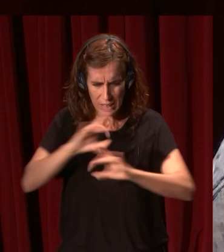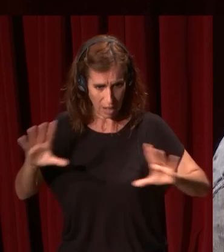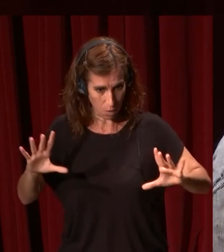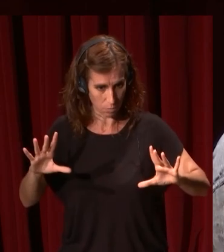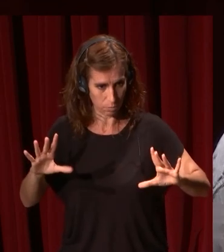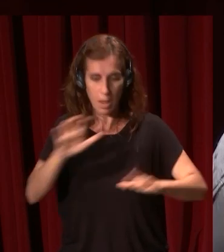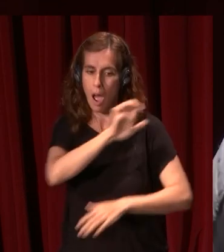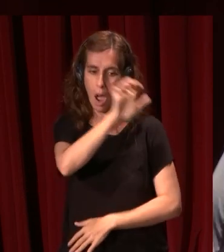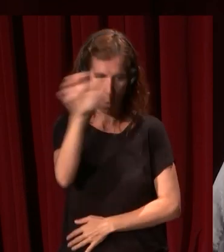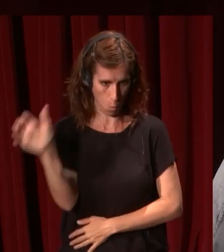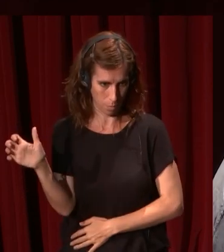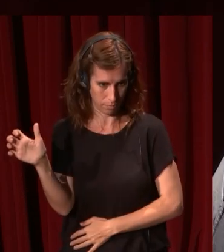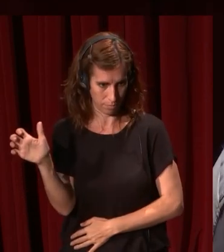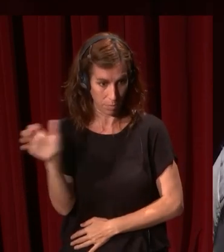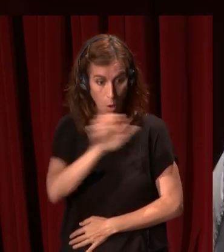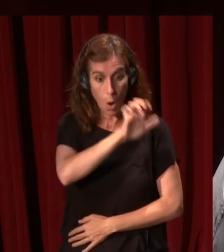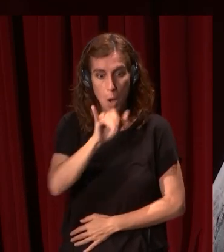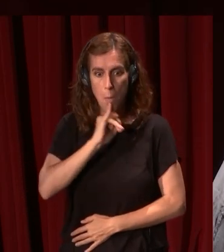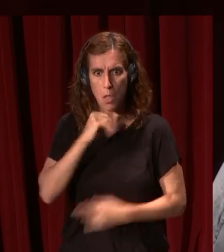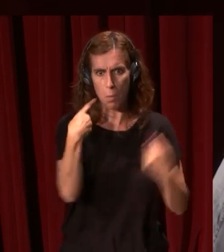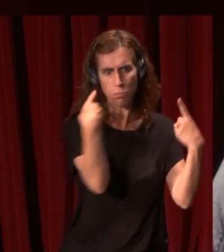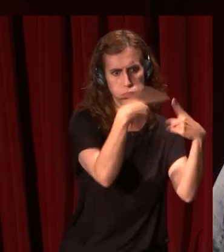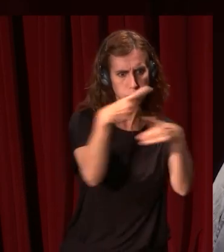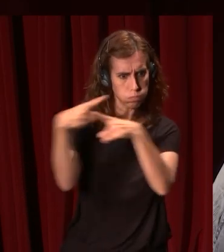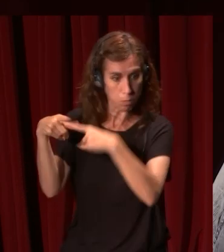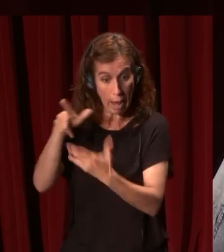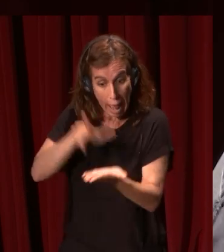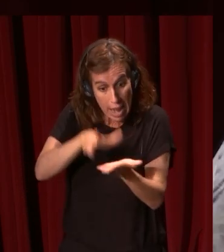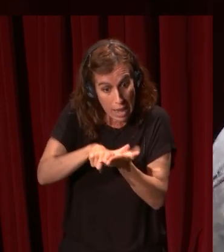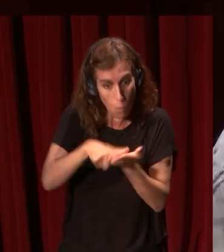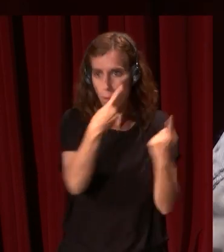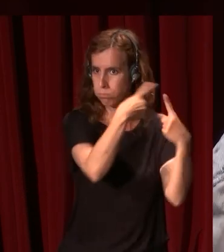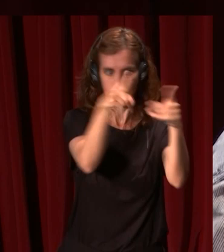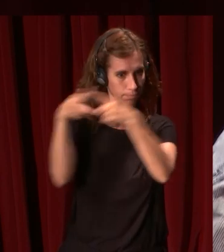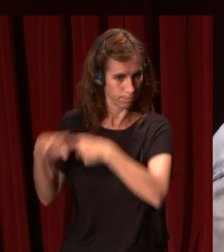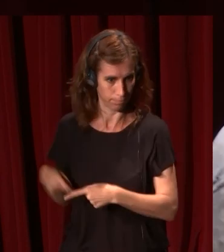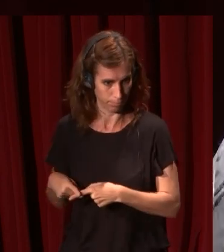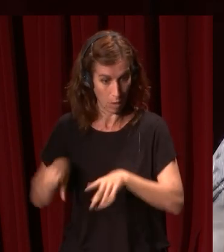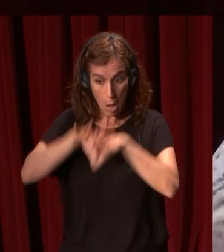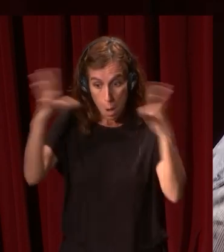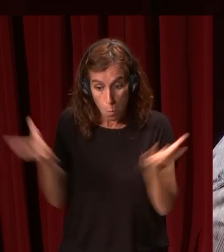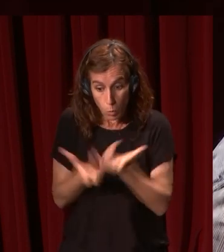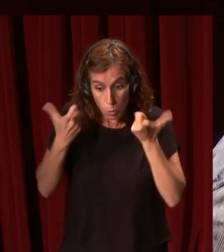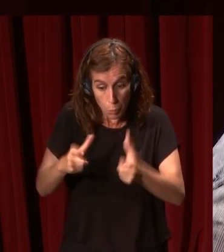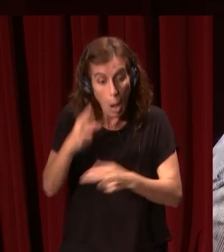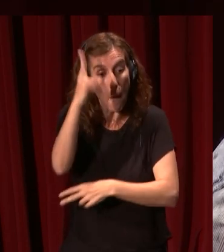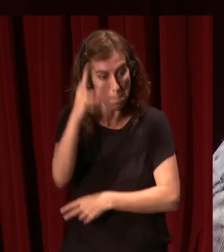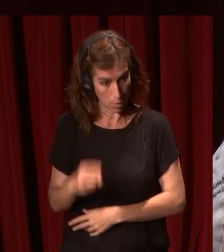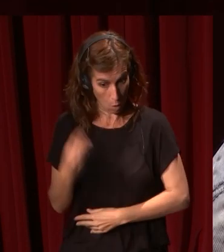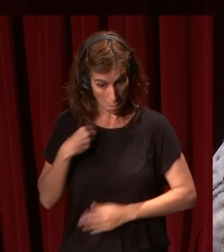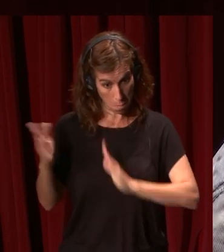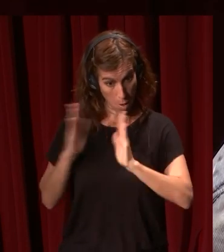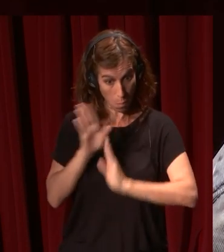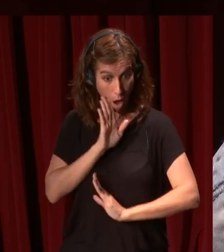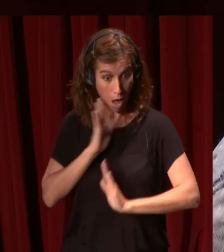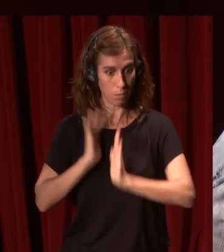era Europa los europeos hablan idiomas diferentes en la lengua somos diferentes evidentemente en el mundo de la pintura al menos en esta época que hemos estudiado